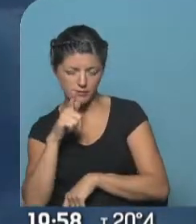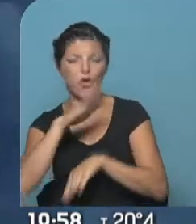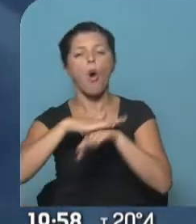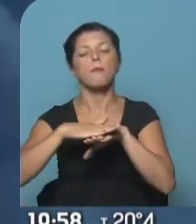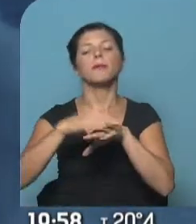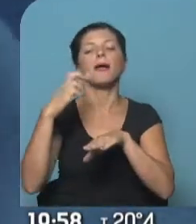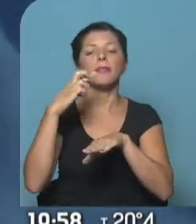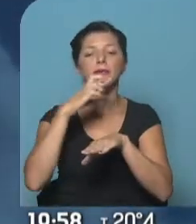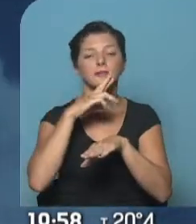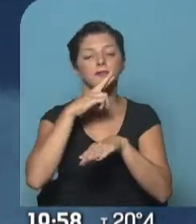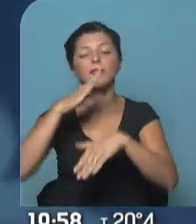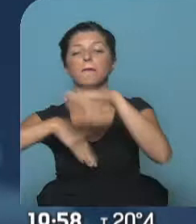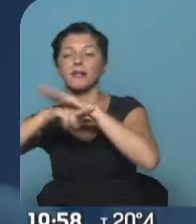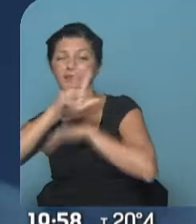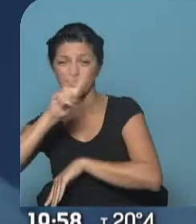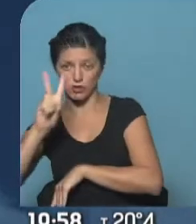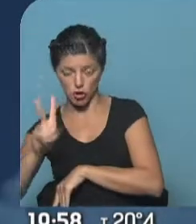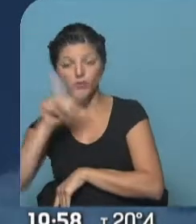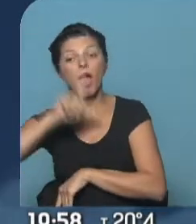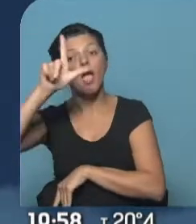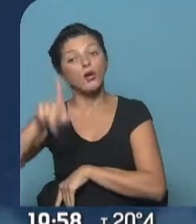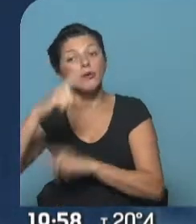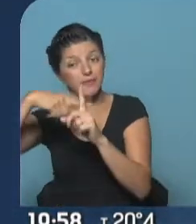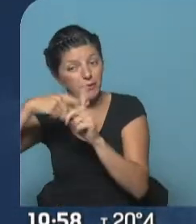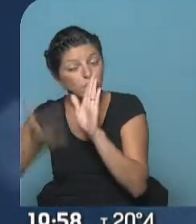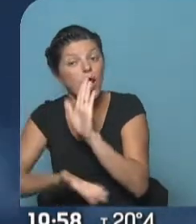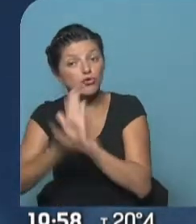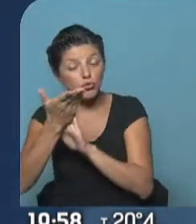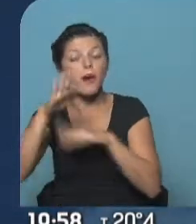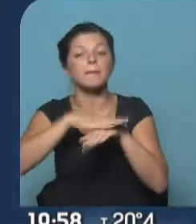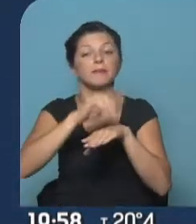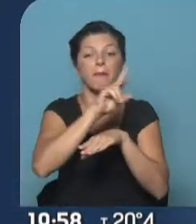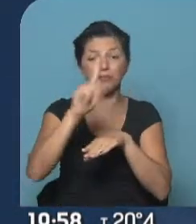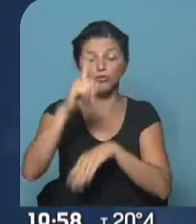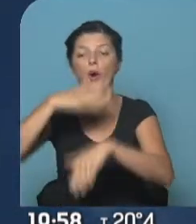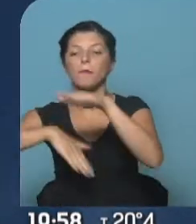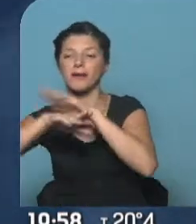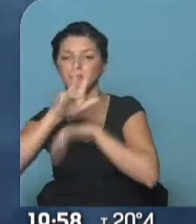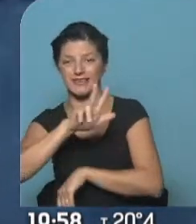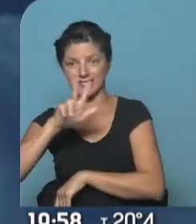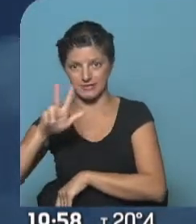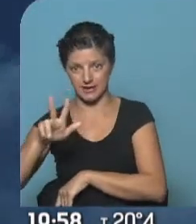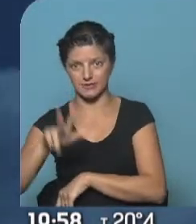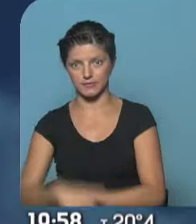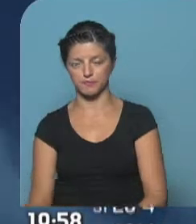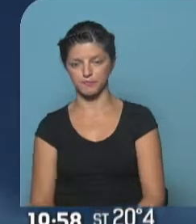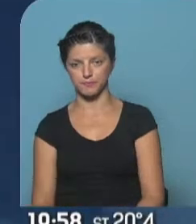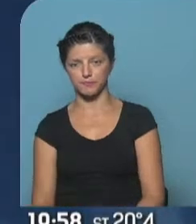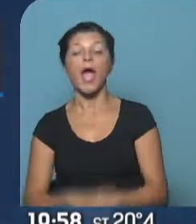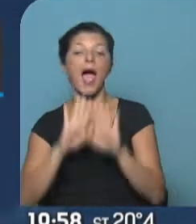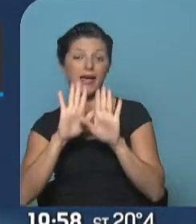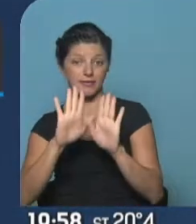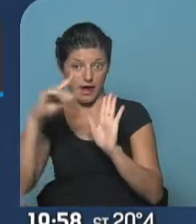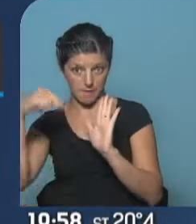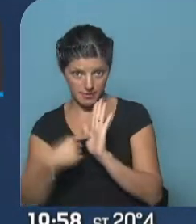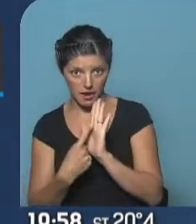mínima, 32 de máxima. El lunes subirá un poquito más la temperatura, 21 de mínima, 33 de máxima. Eso para la Ciudad Autónoma de